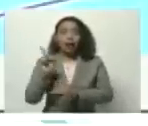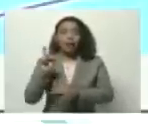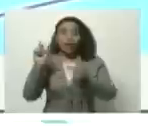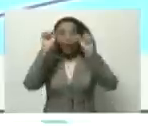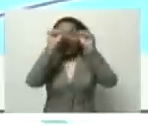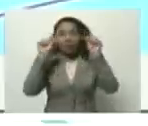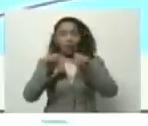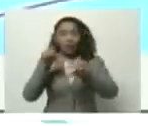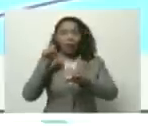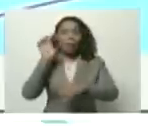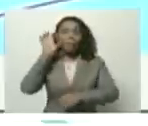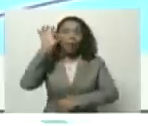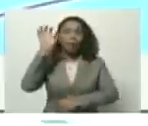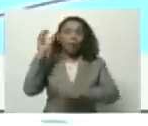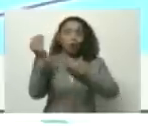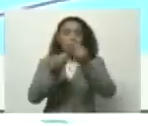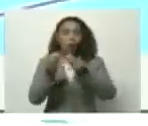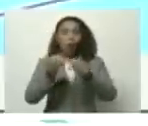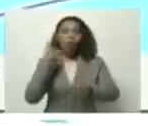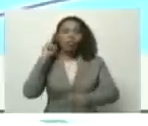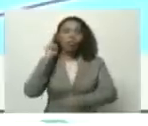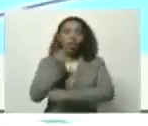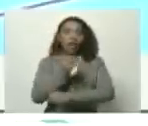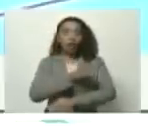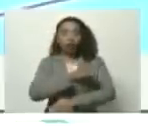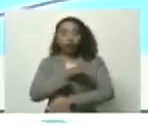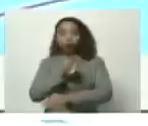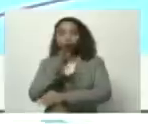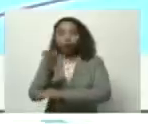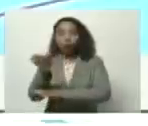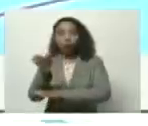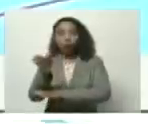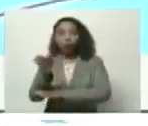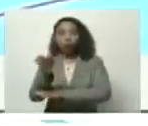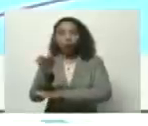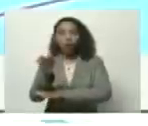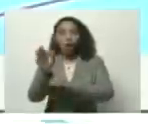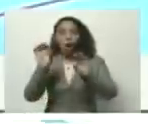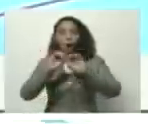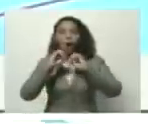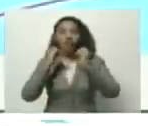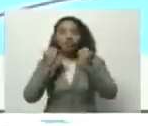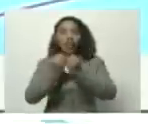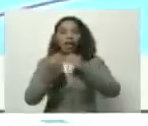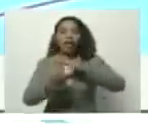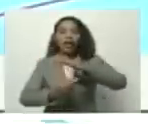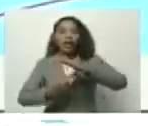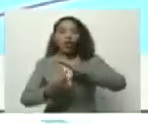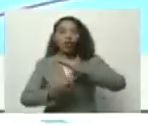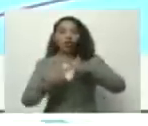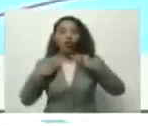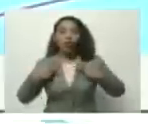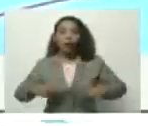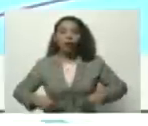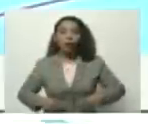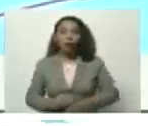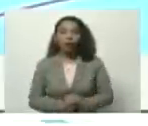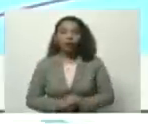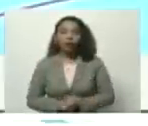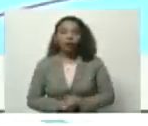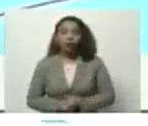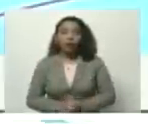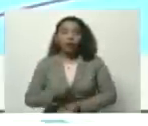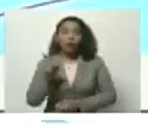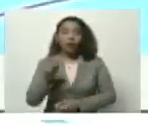sistema patria. Así que deben dirigirse a la Oficina de Recursos Humanos y serán